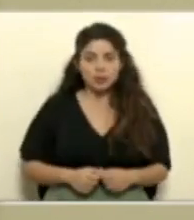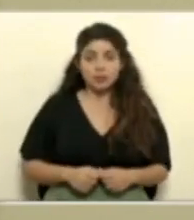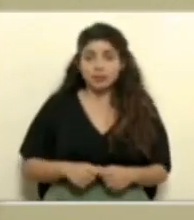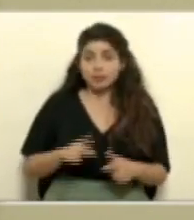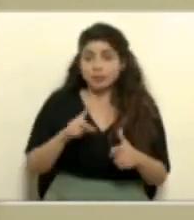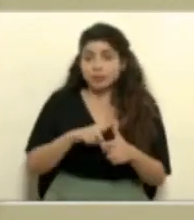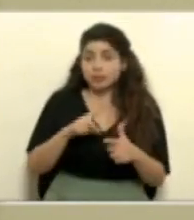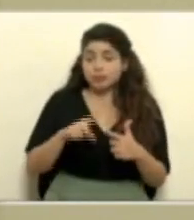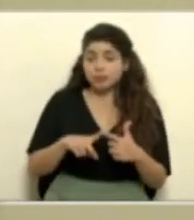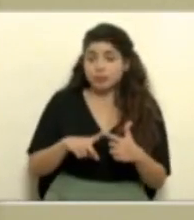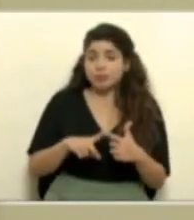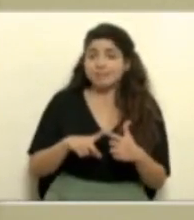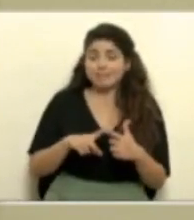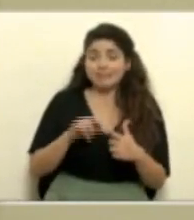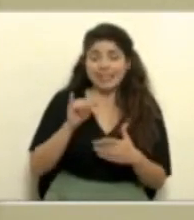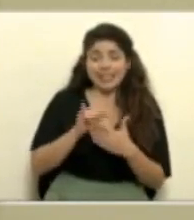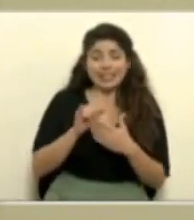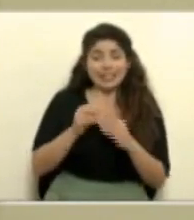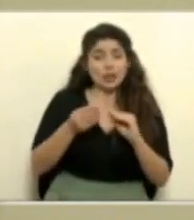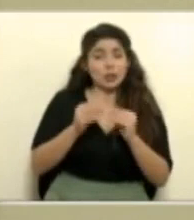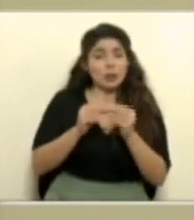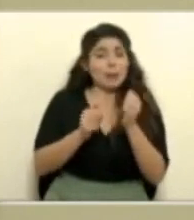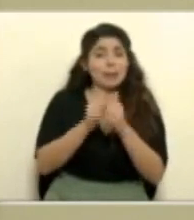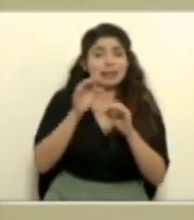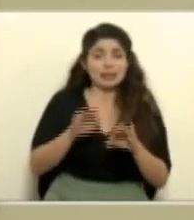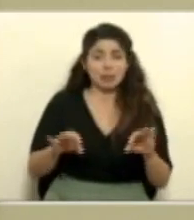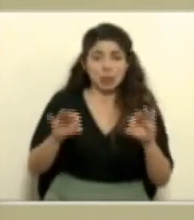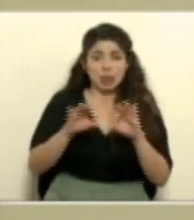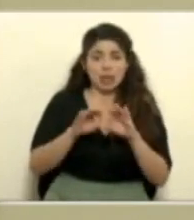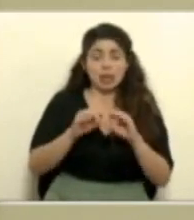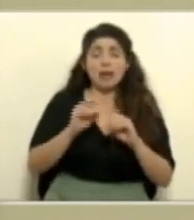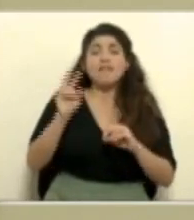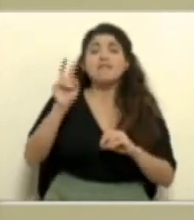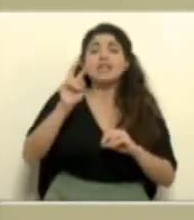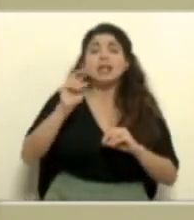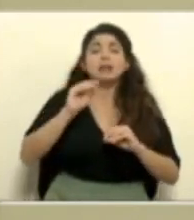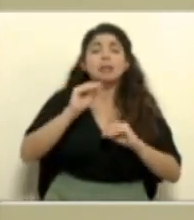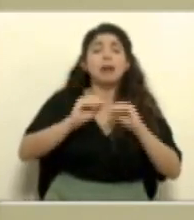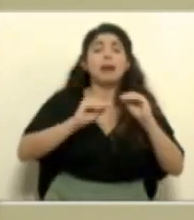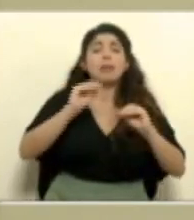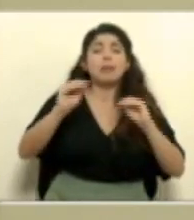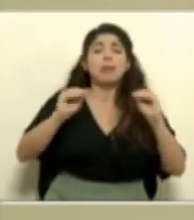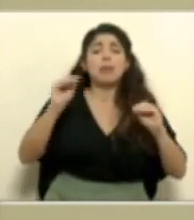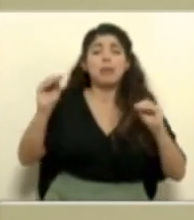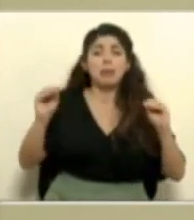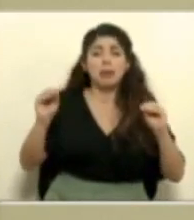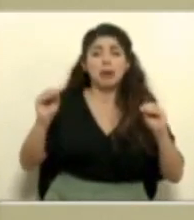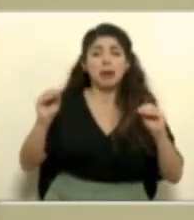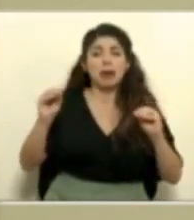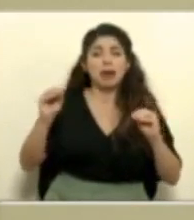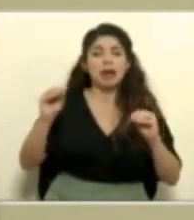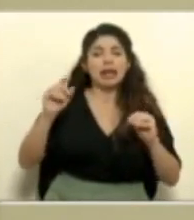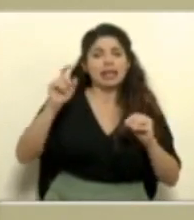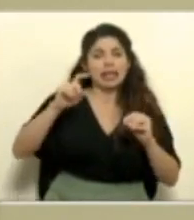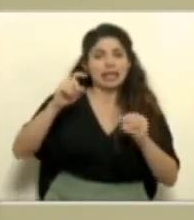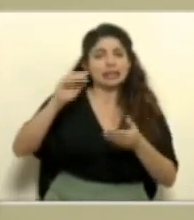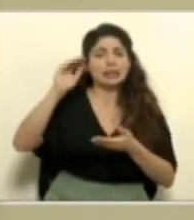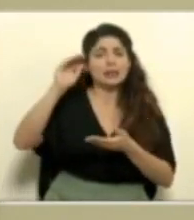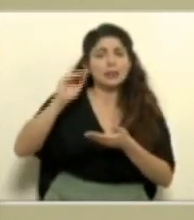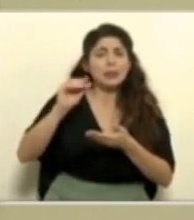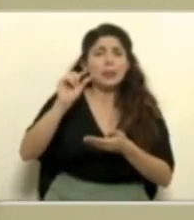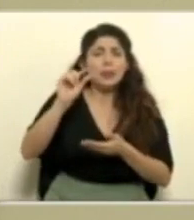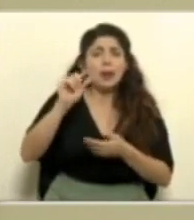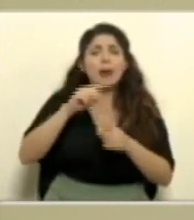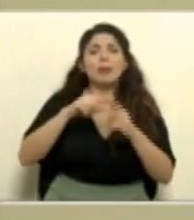entonces ese sigue siendo un dato más importante la transmisión del virus si disminuye un poco más pero siempre se mantiene